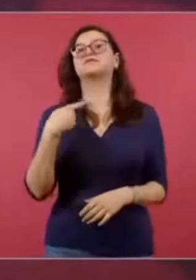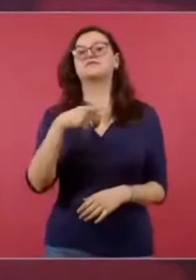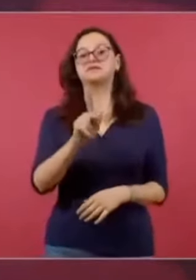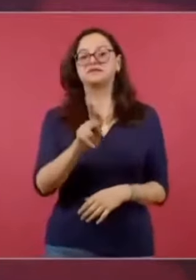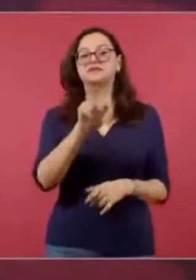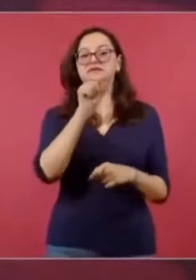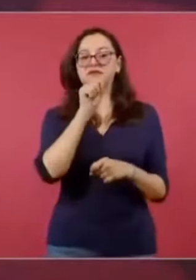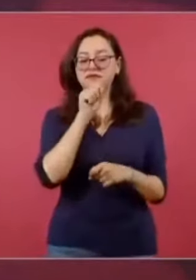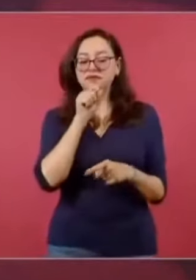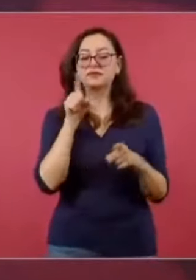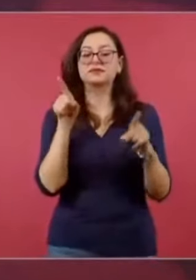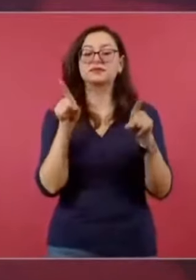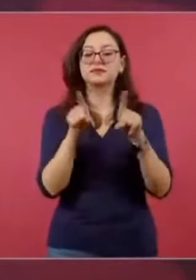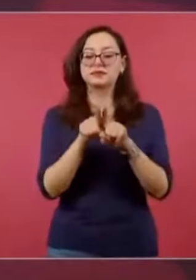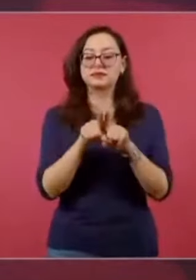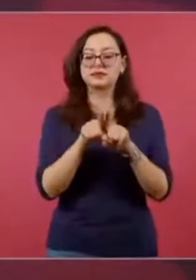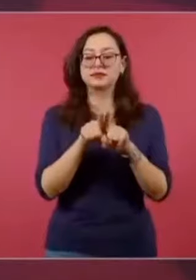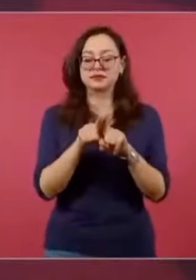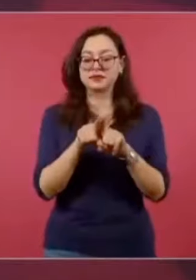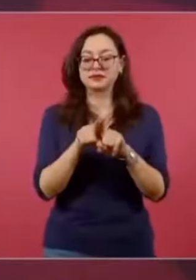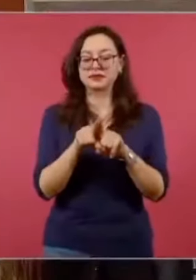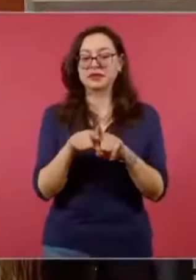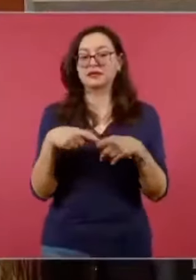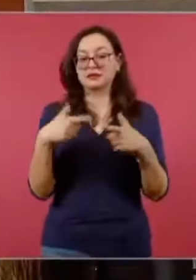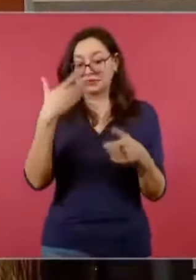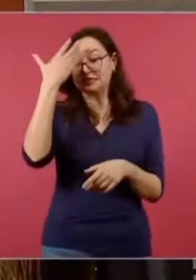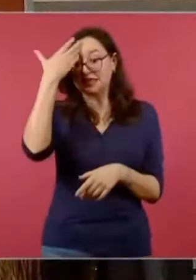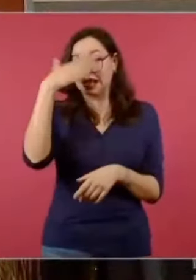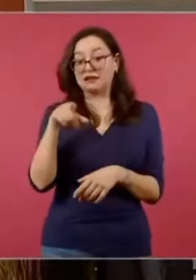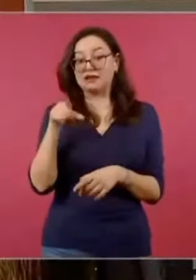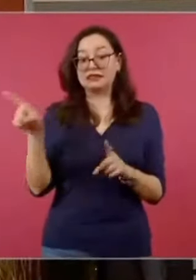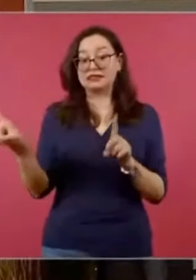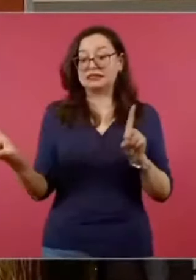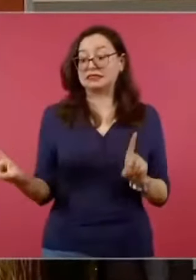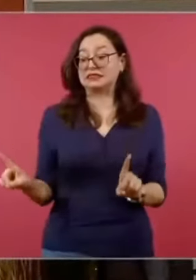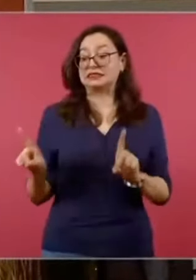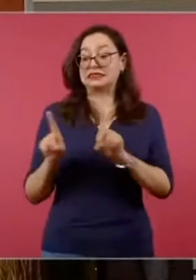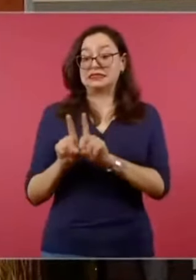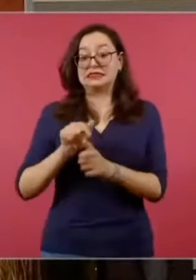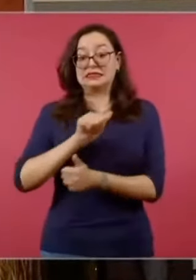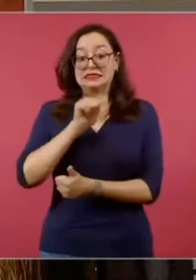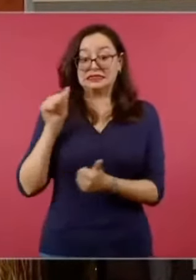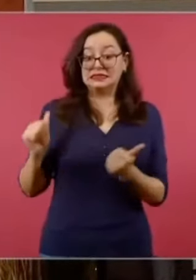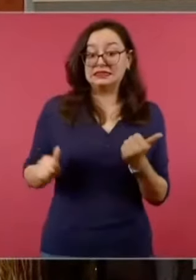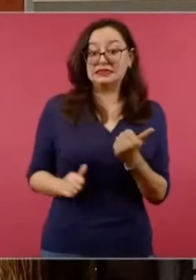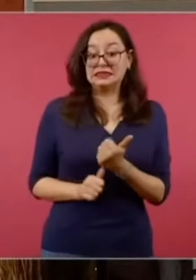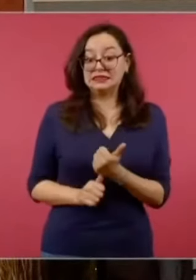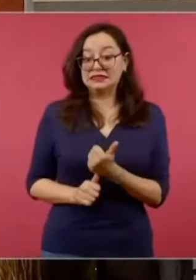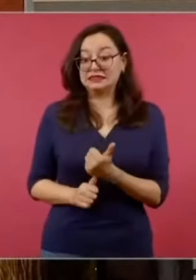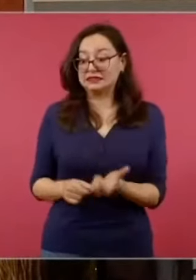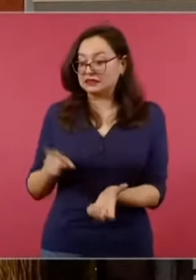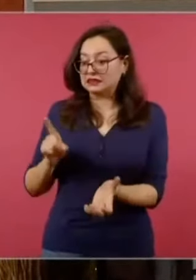a quién, a su secretario particular, le encontraron maletas de dinero